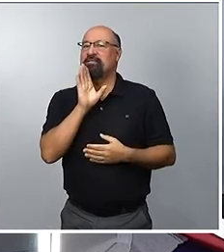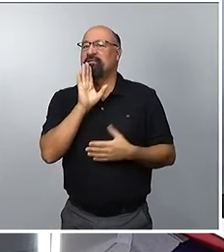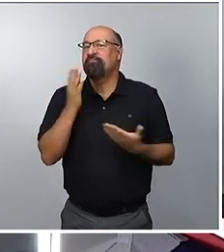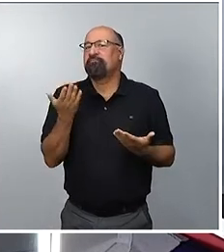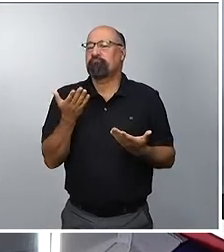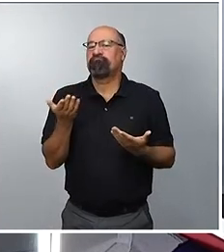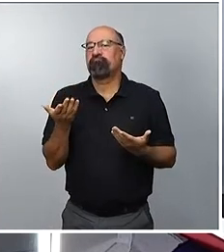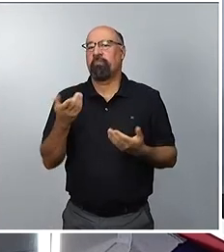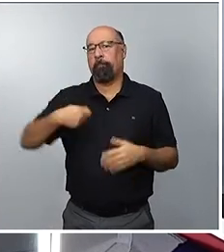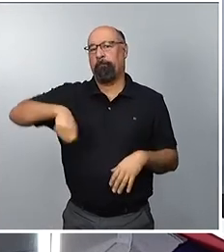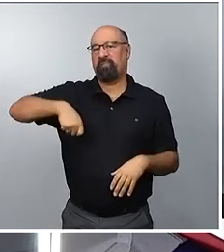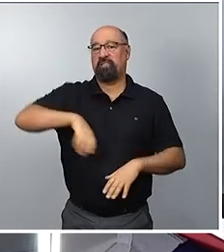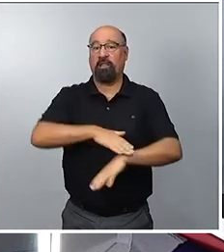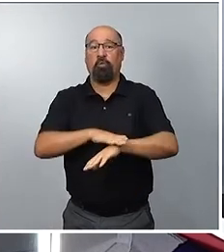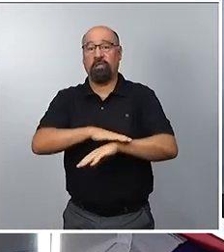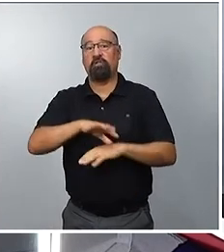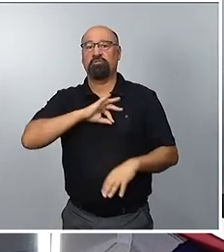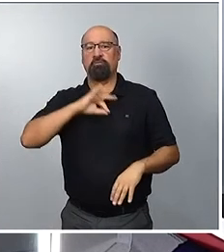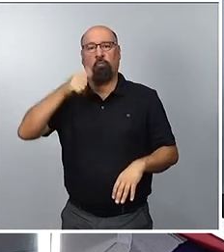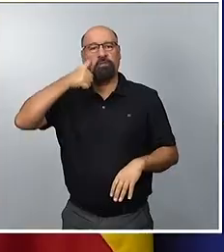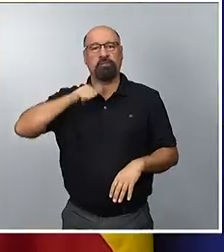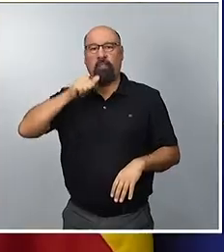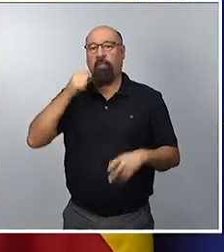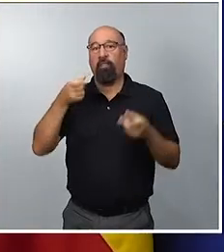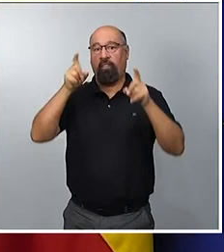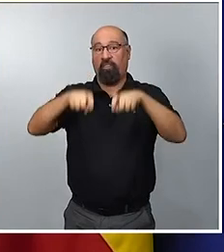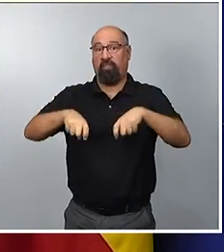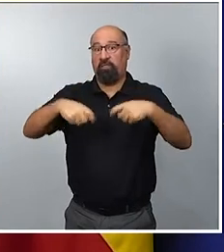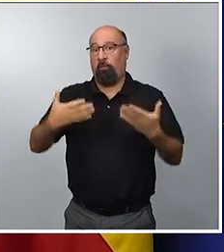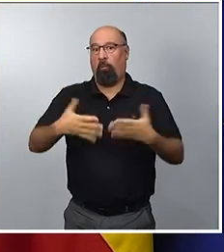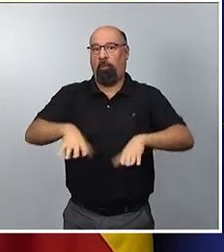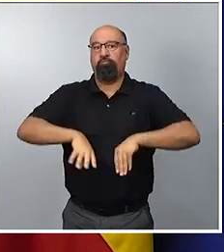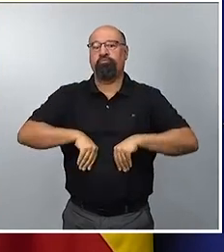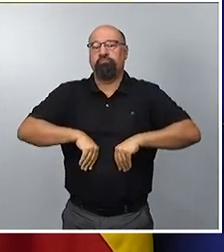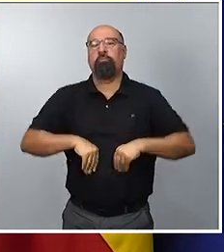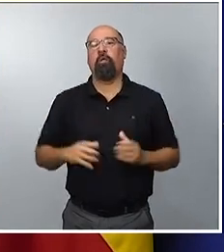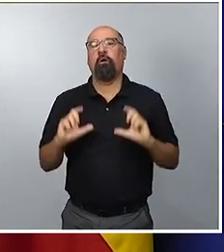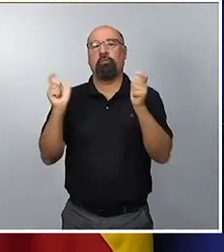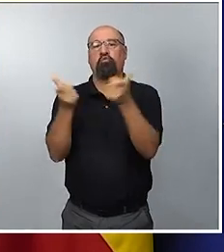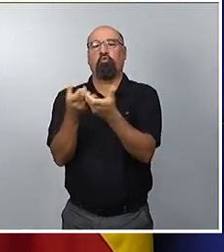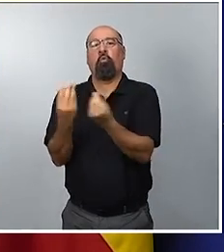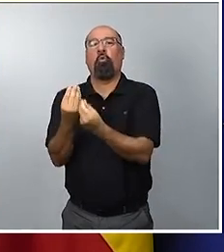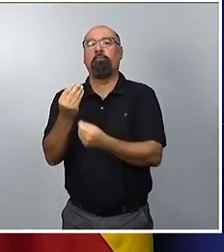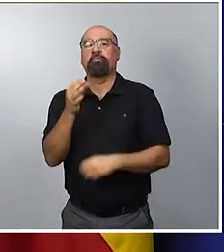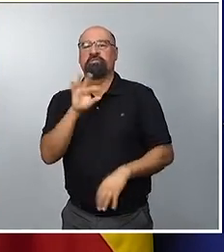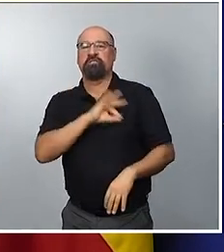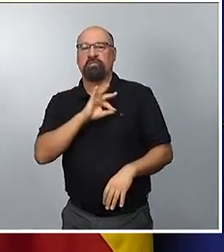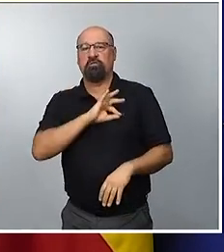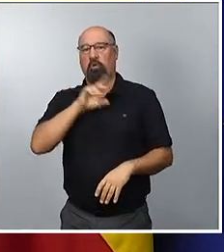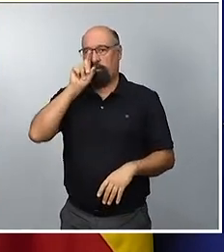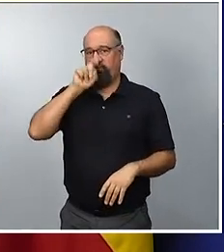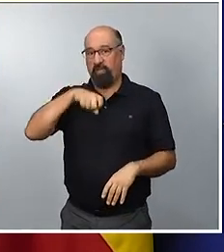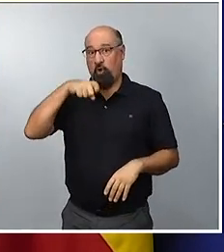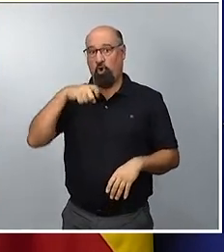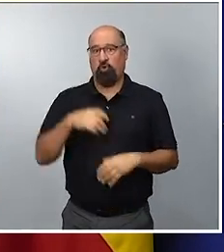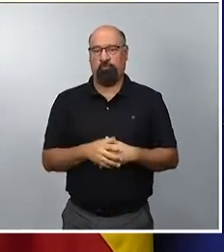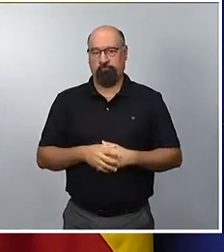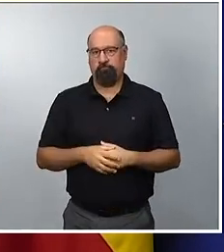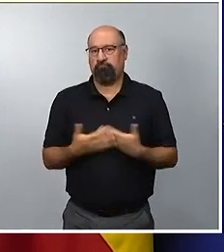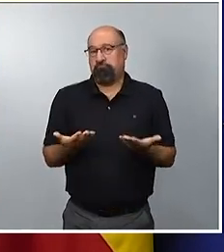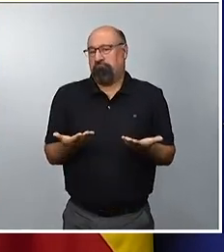el presidente del Gobierno esta cita, pues creo que es muy importante subrayar que estamos ante un procedimiento